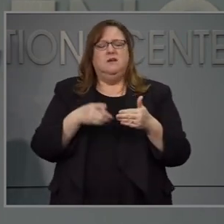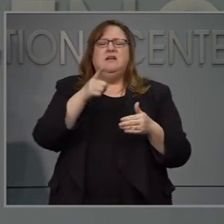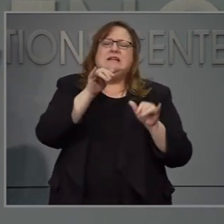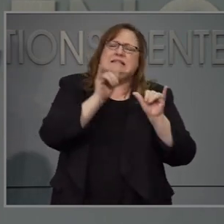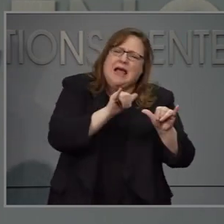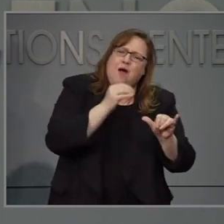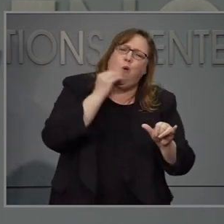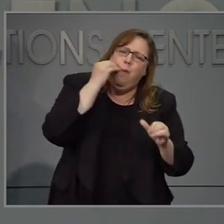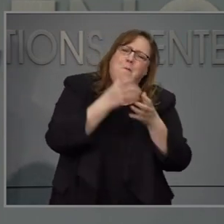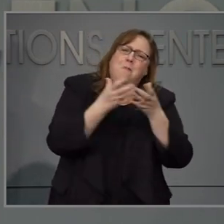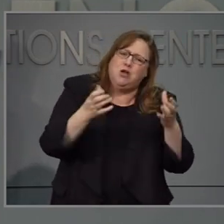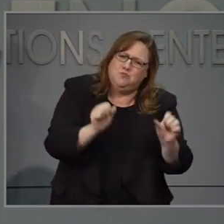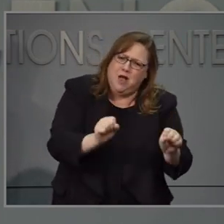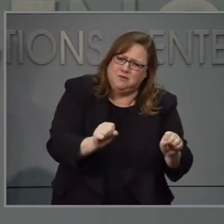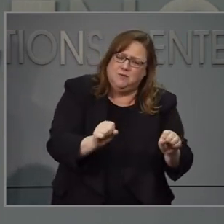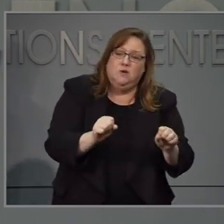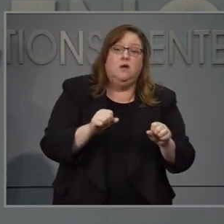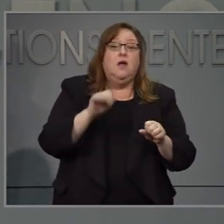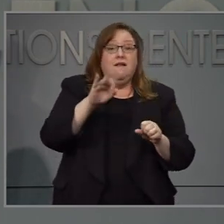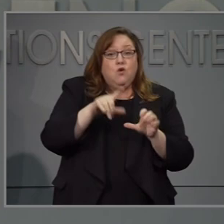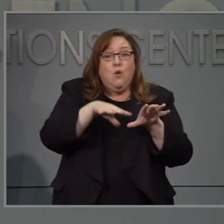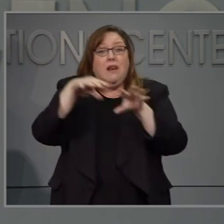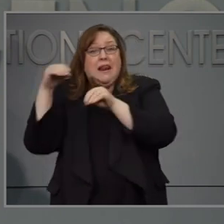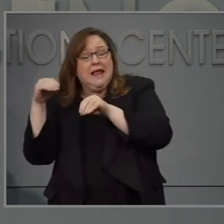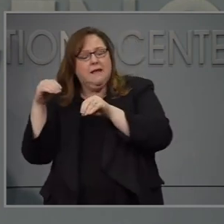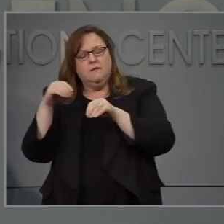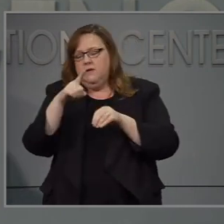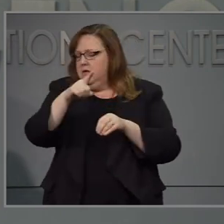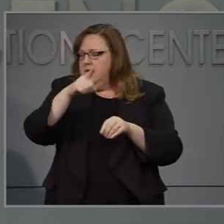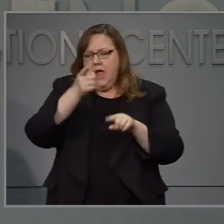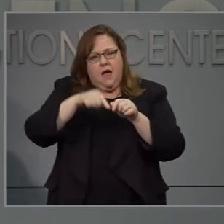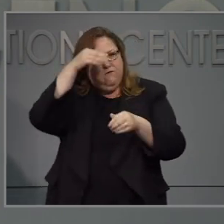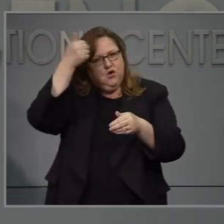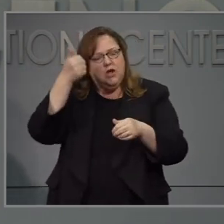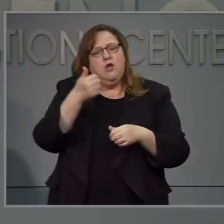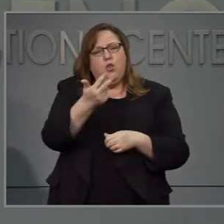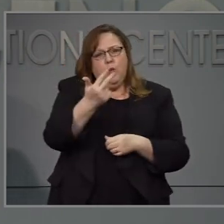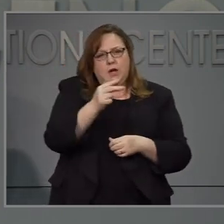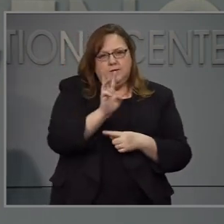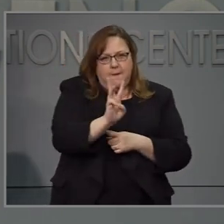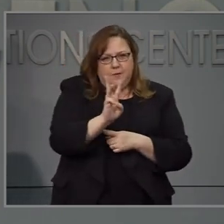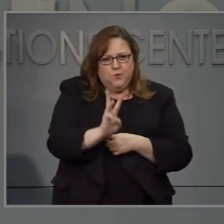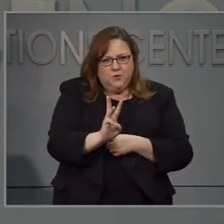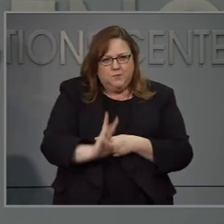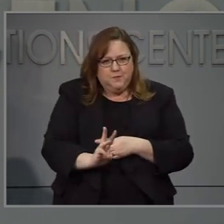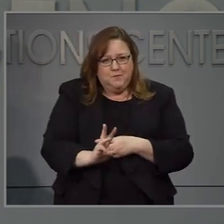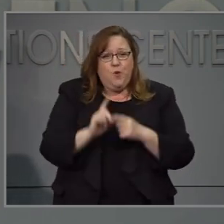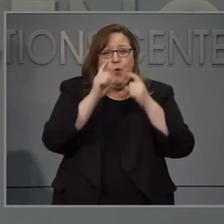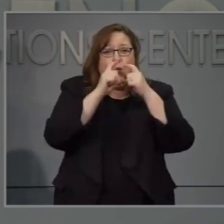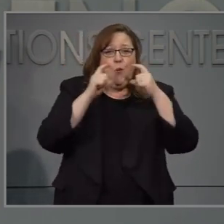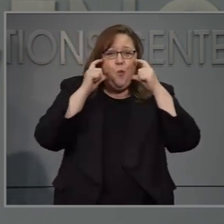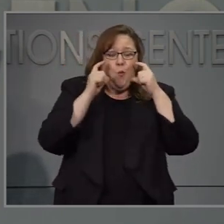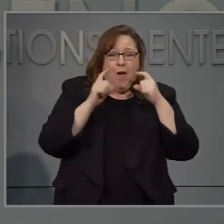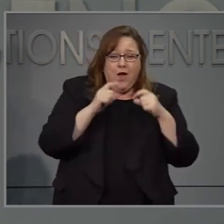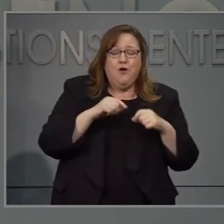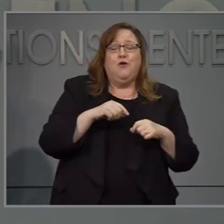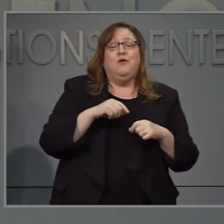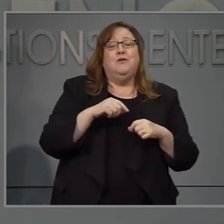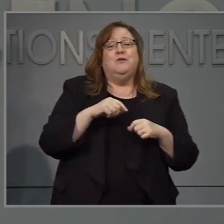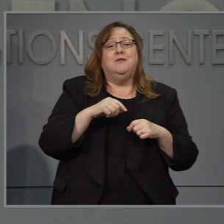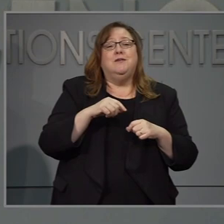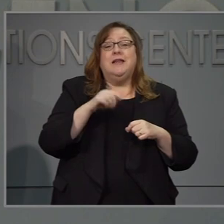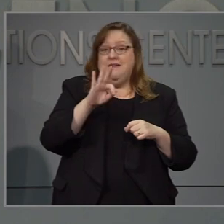recuerden las tres doble U en inglés, usar, distanciar y lavar. Usar un cubrebocas si van a estar con otras personas,